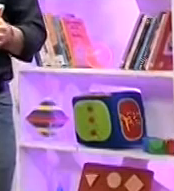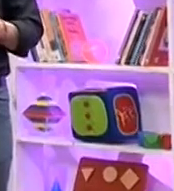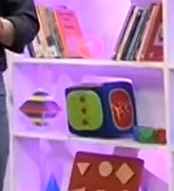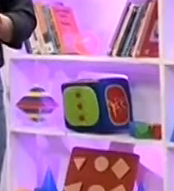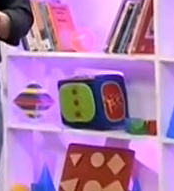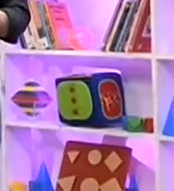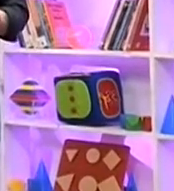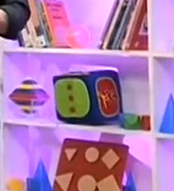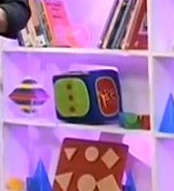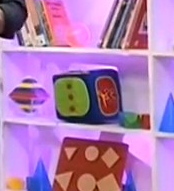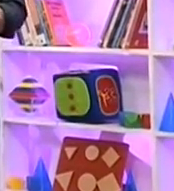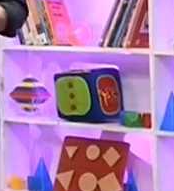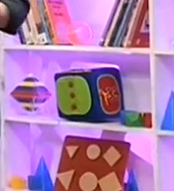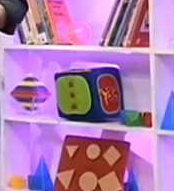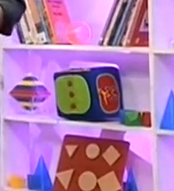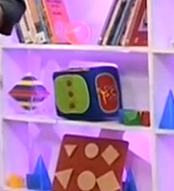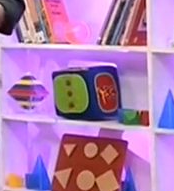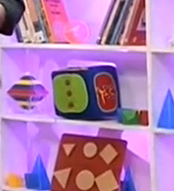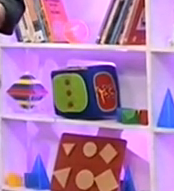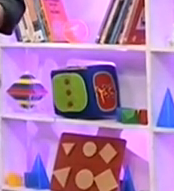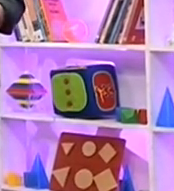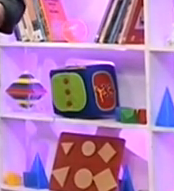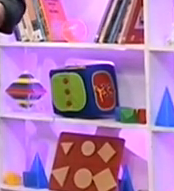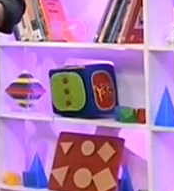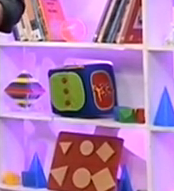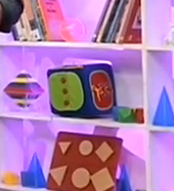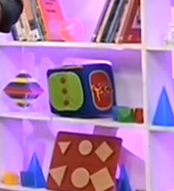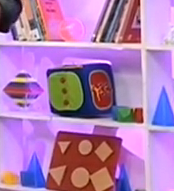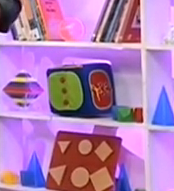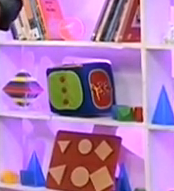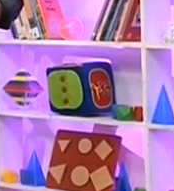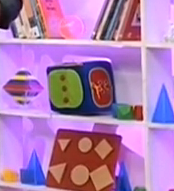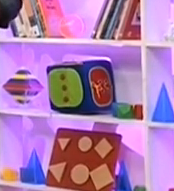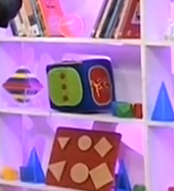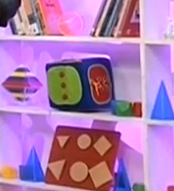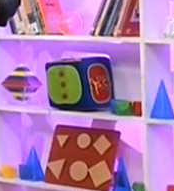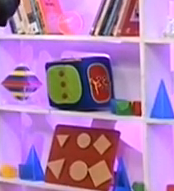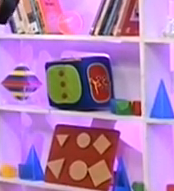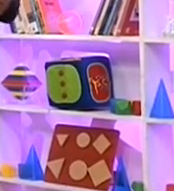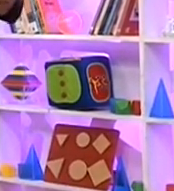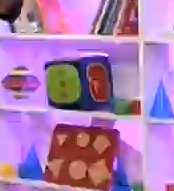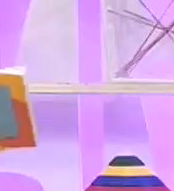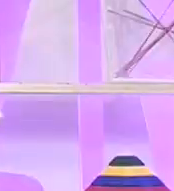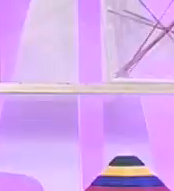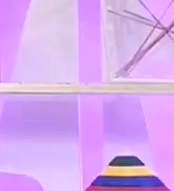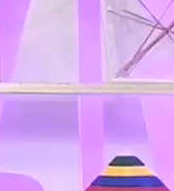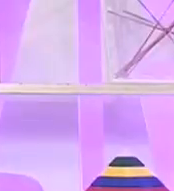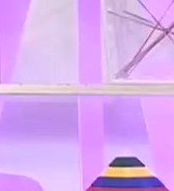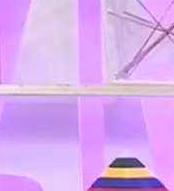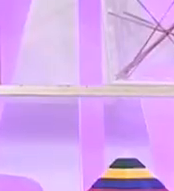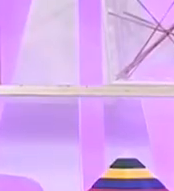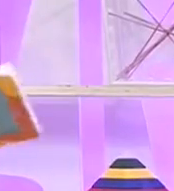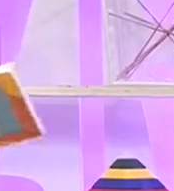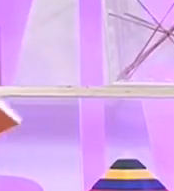martes a partir de las cuatro de la tarde, tenemos una cita para seguir con nuestro aprendizaje desde casa, agradecemos que nos